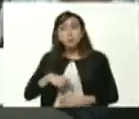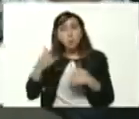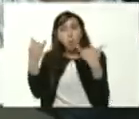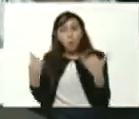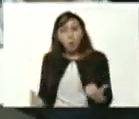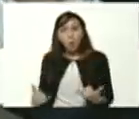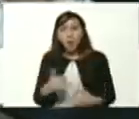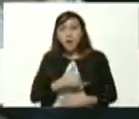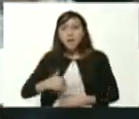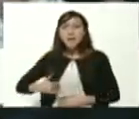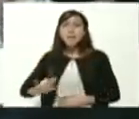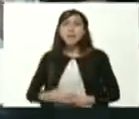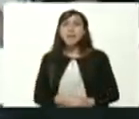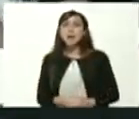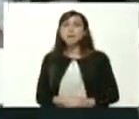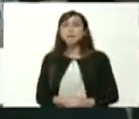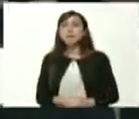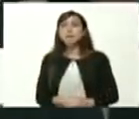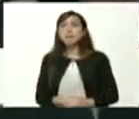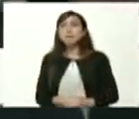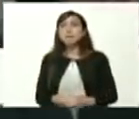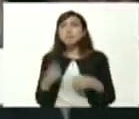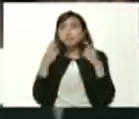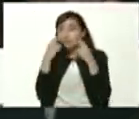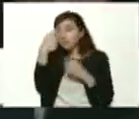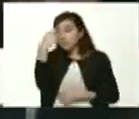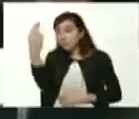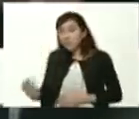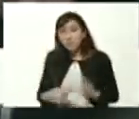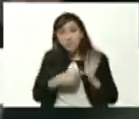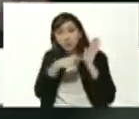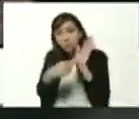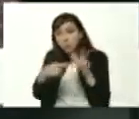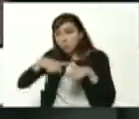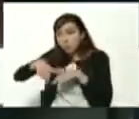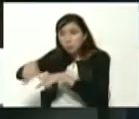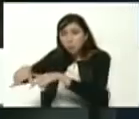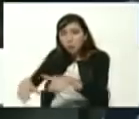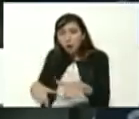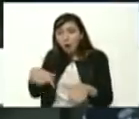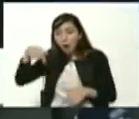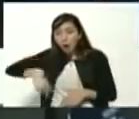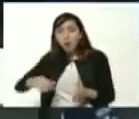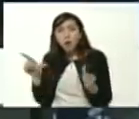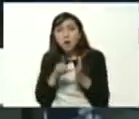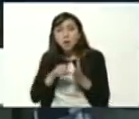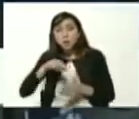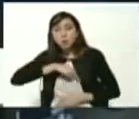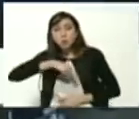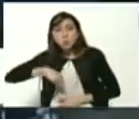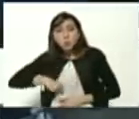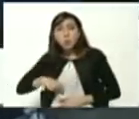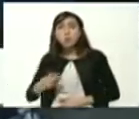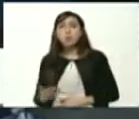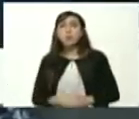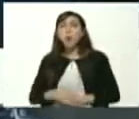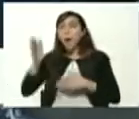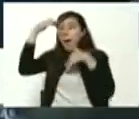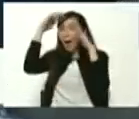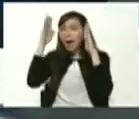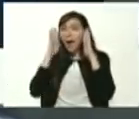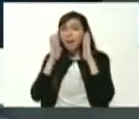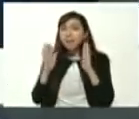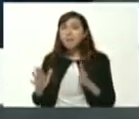hacerle un recorrido un paseo por las instalaciones del liceo en el que nosotros apenas atendemos a